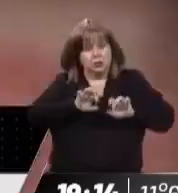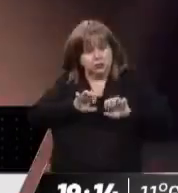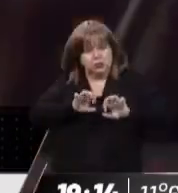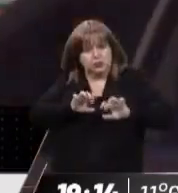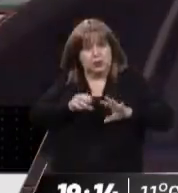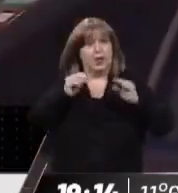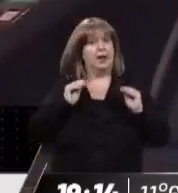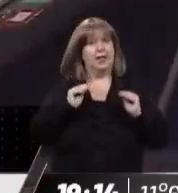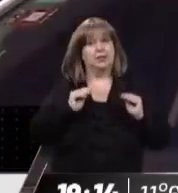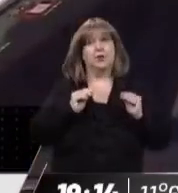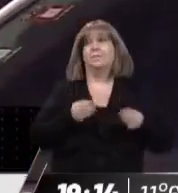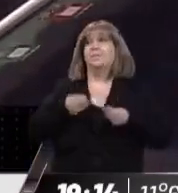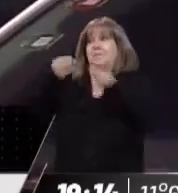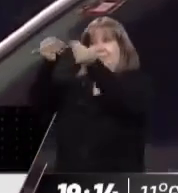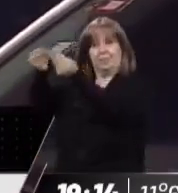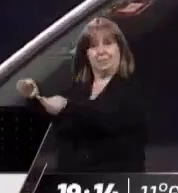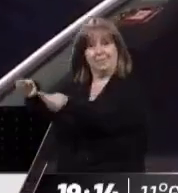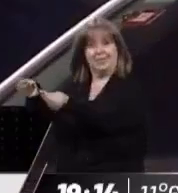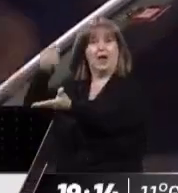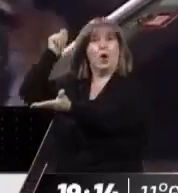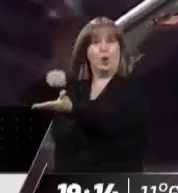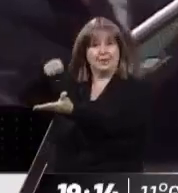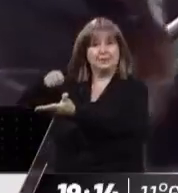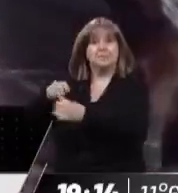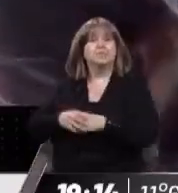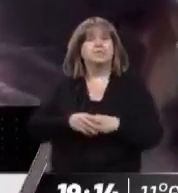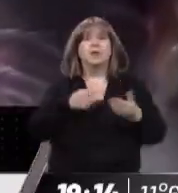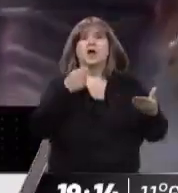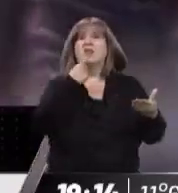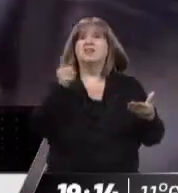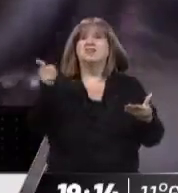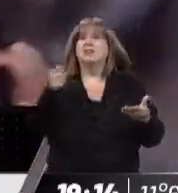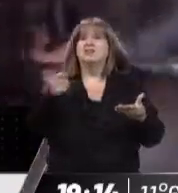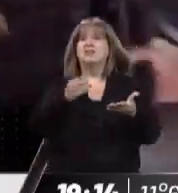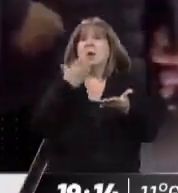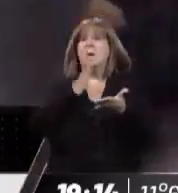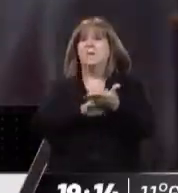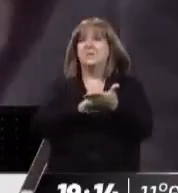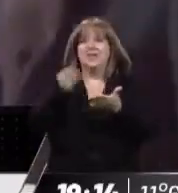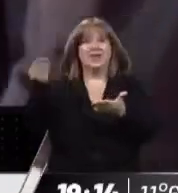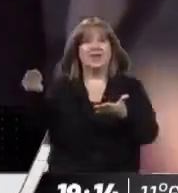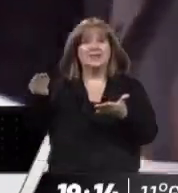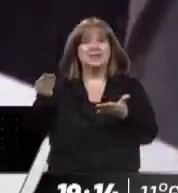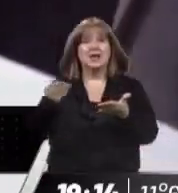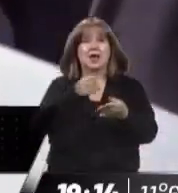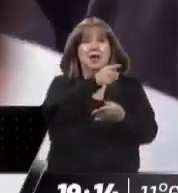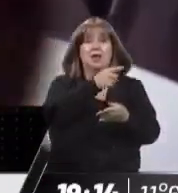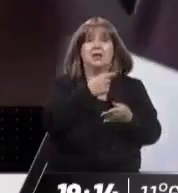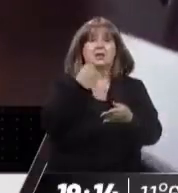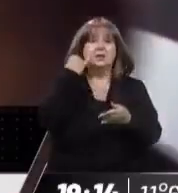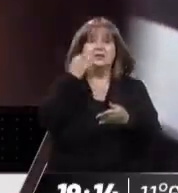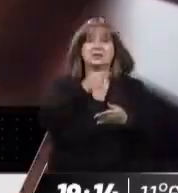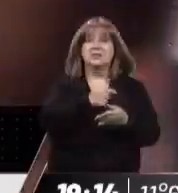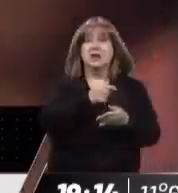expresamos en aquel momento. El gobernador de la provincia, teniendo en cuenta algo fundamental, que es la previsibilidad del